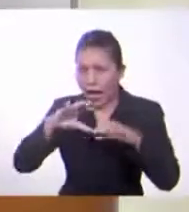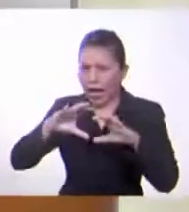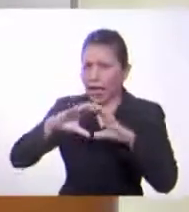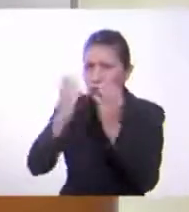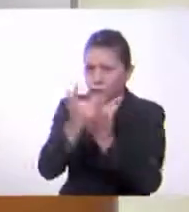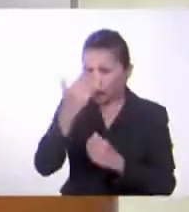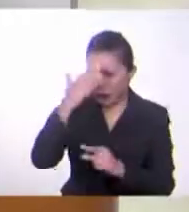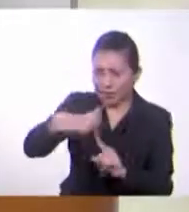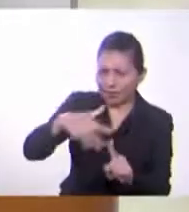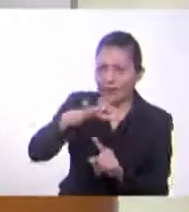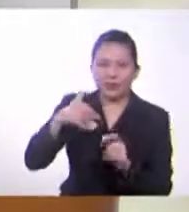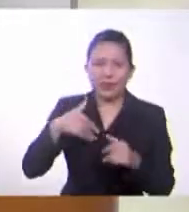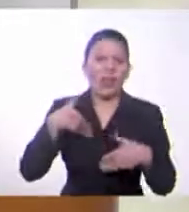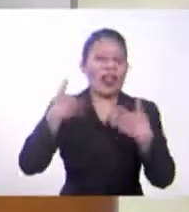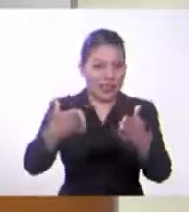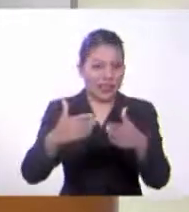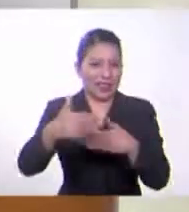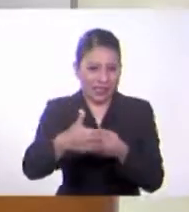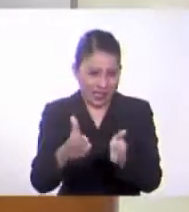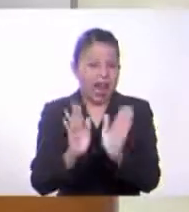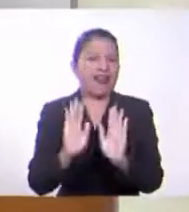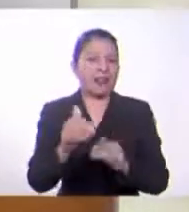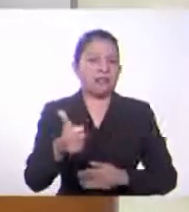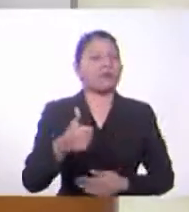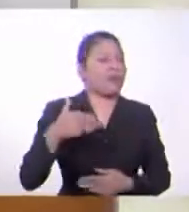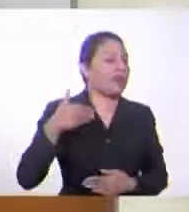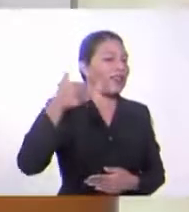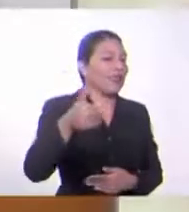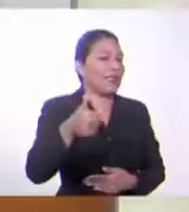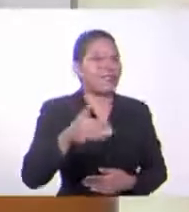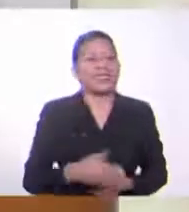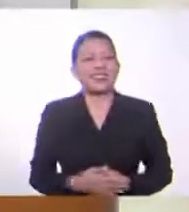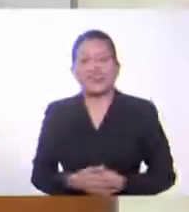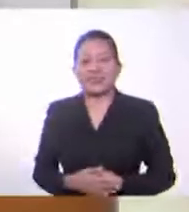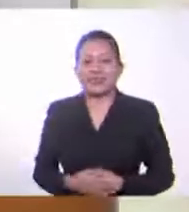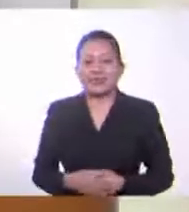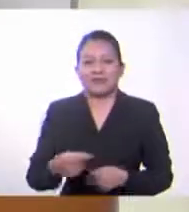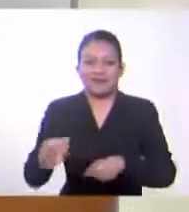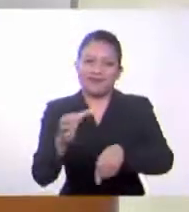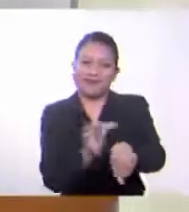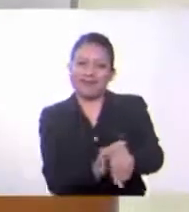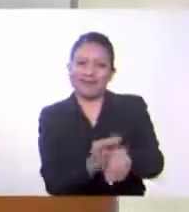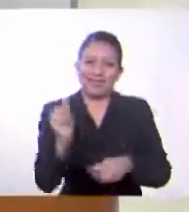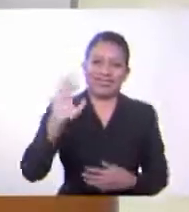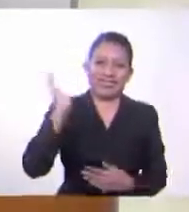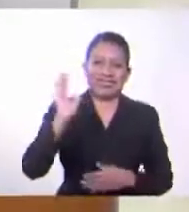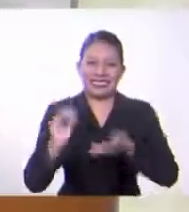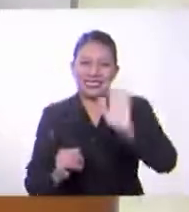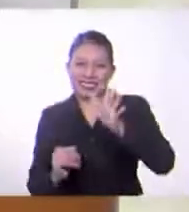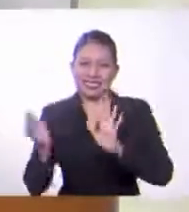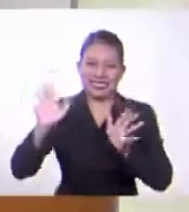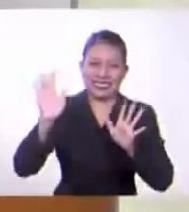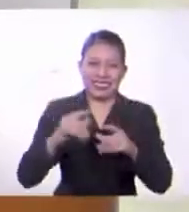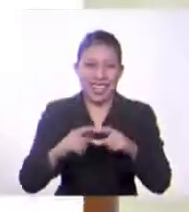venta que venga, le doy hasta una cajita y todo. ¿Voy? El otro año, entonces. El otro año. Gracias, Oye. Nos vemos. adiós.